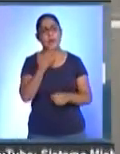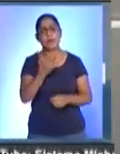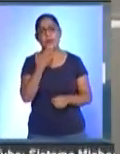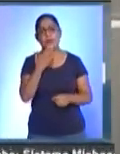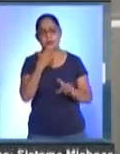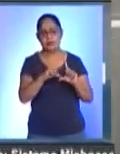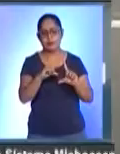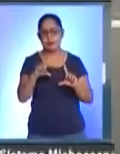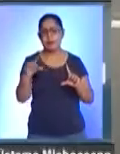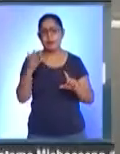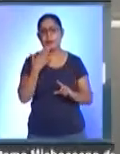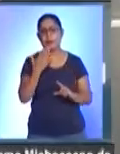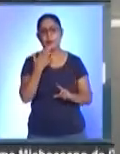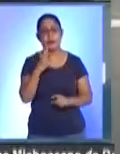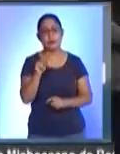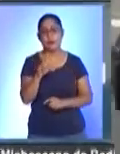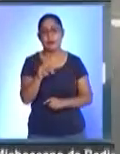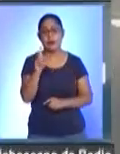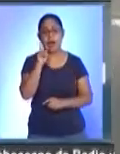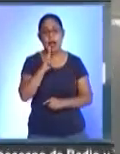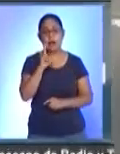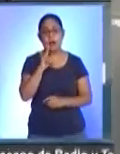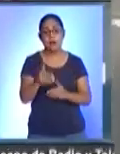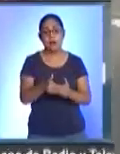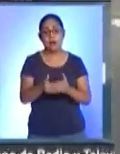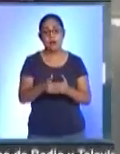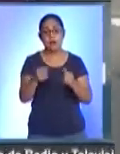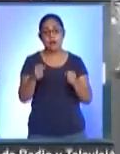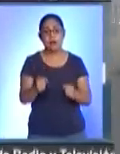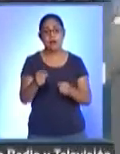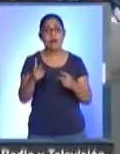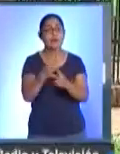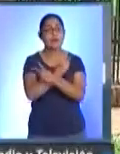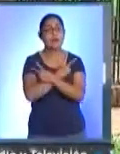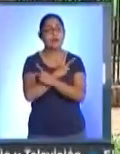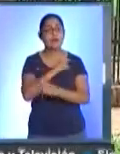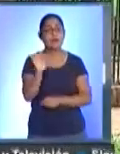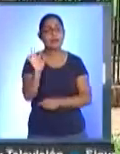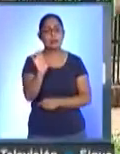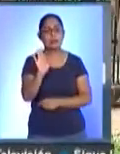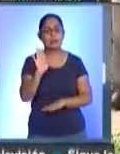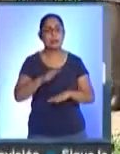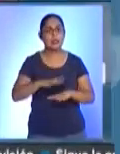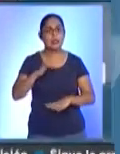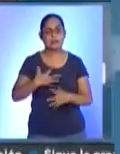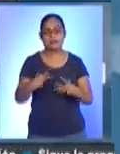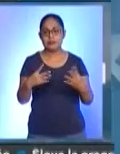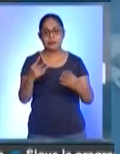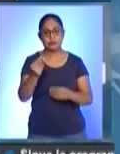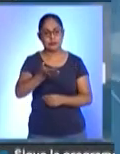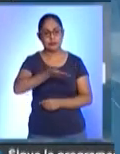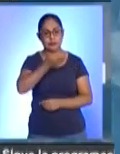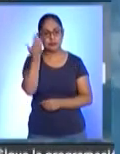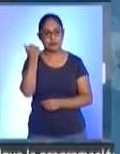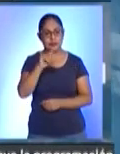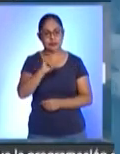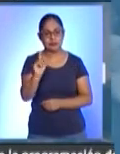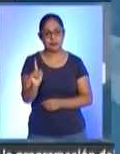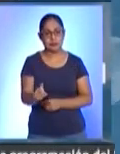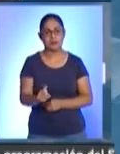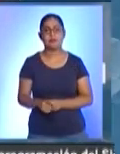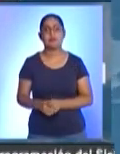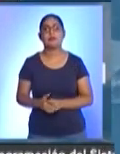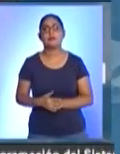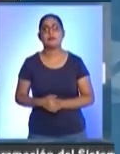la gran prueba de fuego serán estas vacaciones de verano y el regreso a clases, consideró el neumólogo Guillermo Montes. Si bien no hay